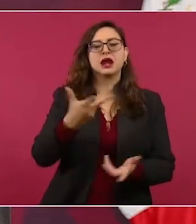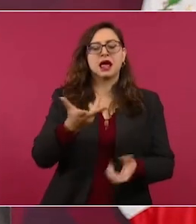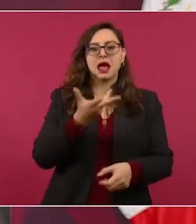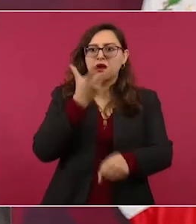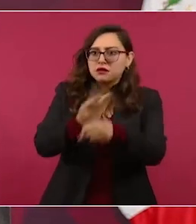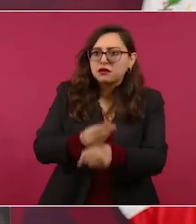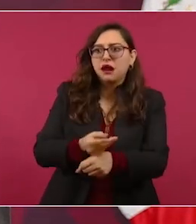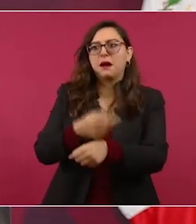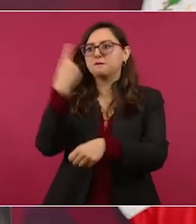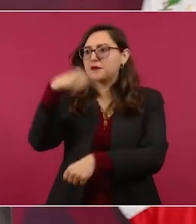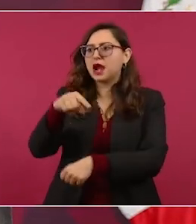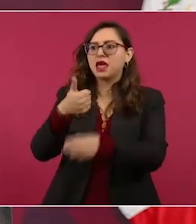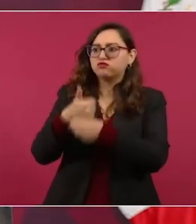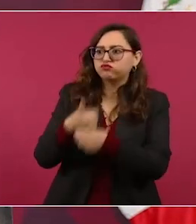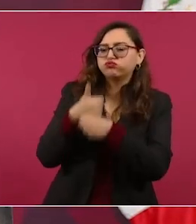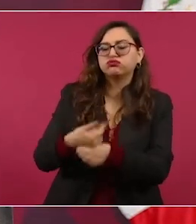reparar daños.